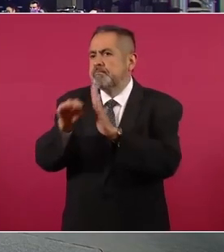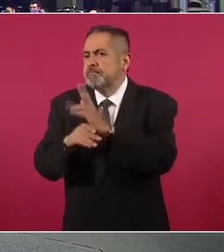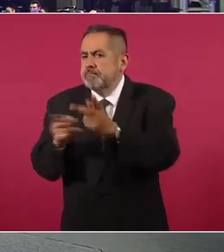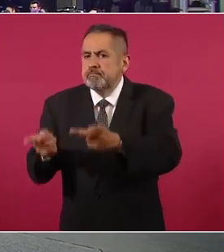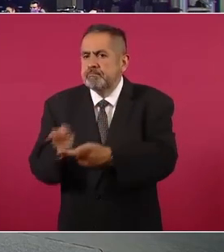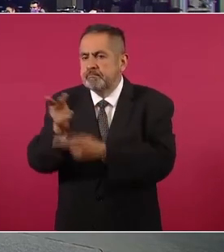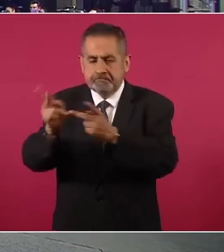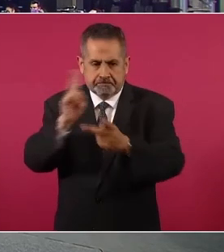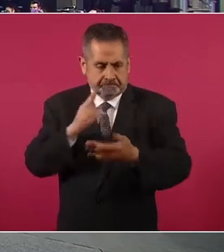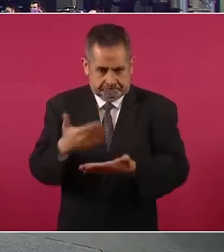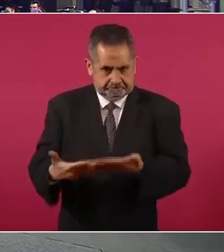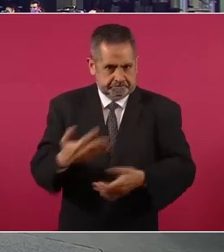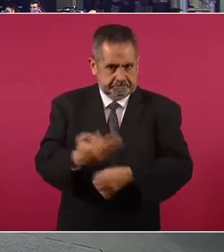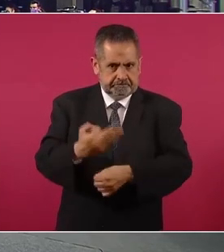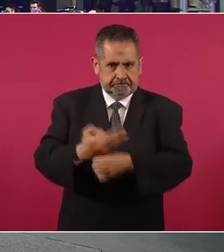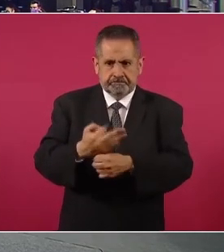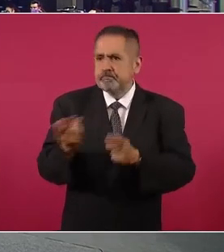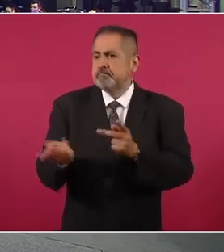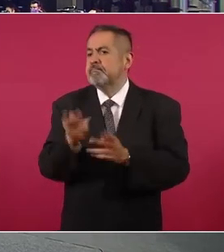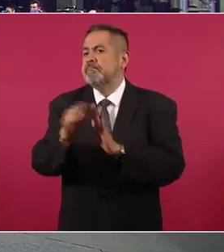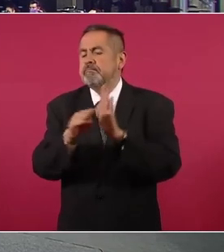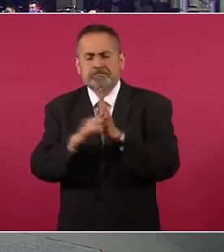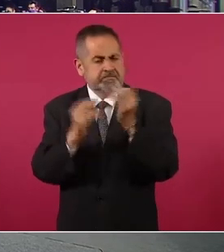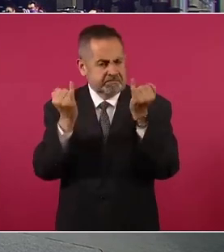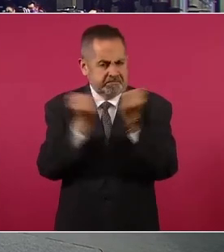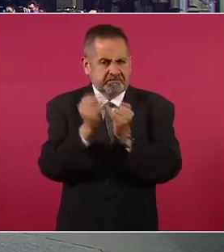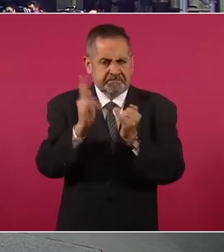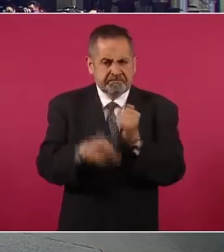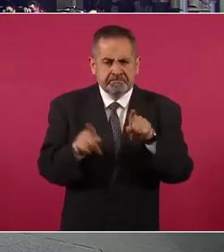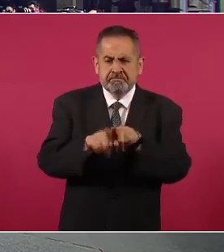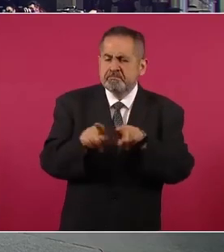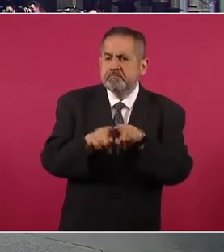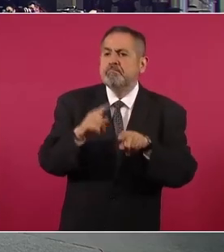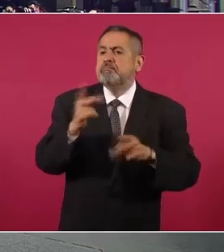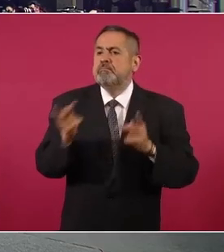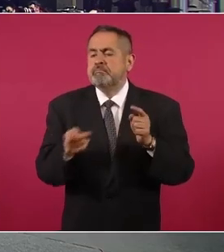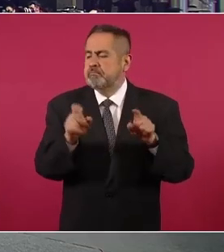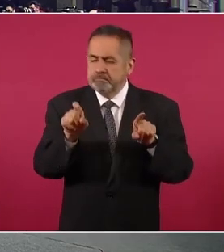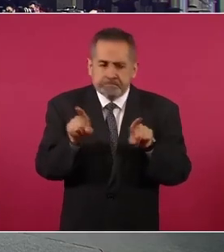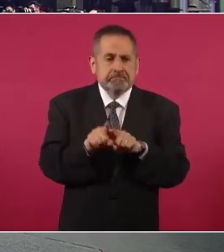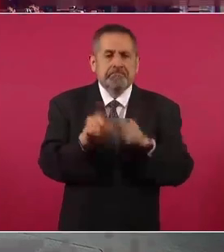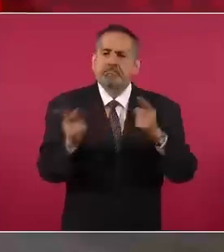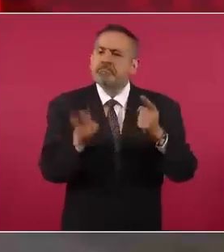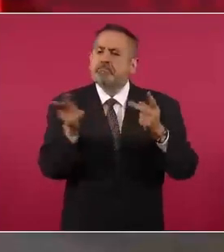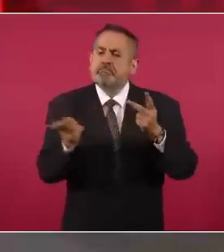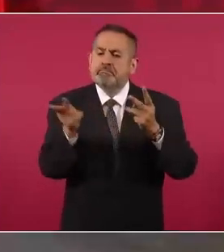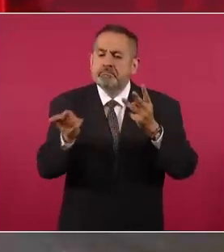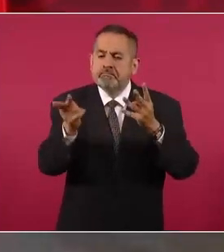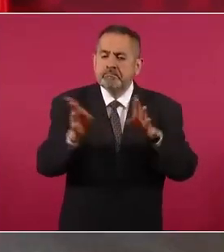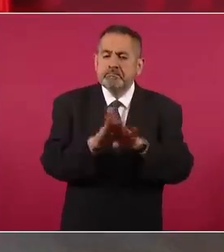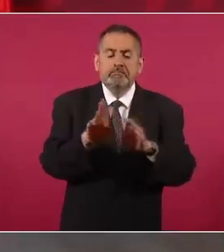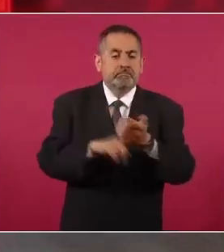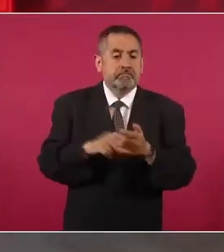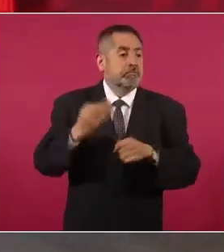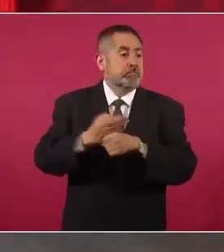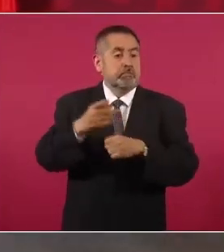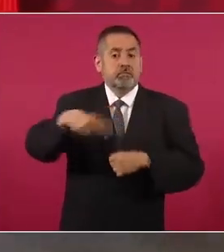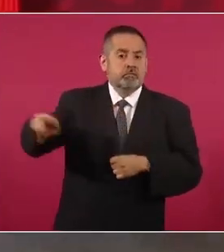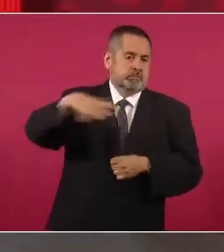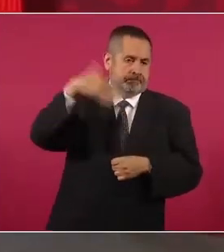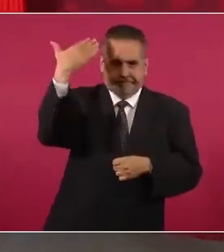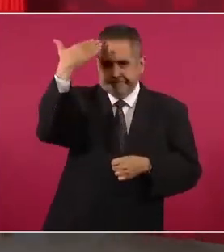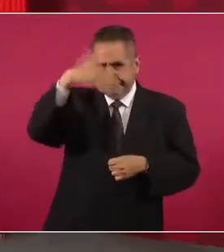Ahora, igual, porque ya la gente está más